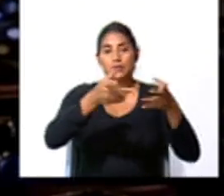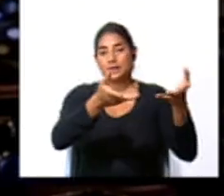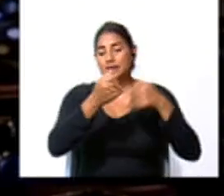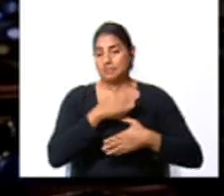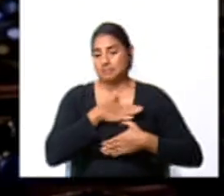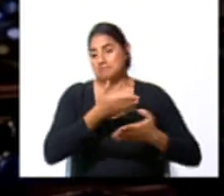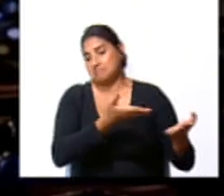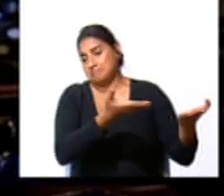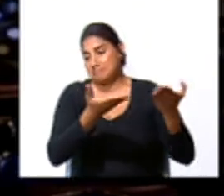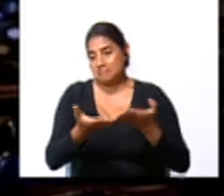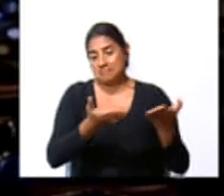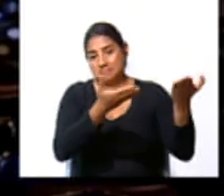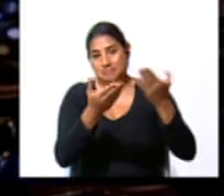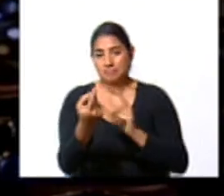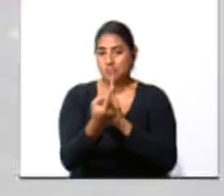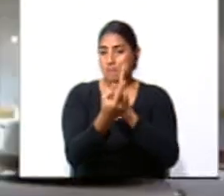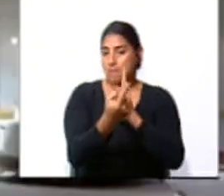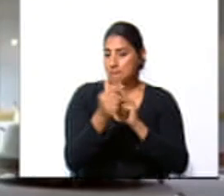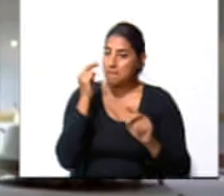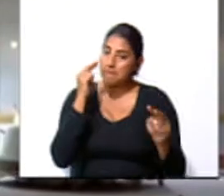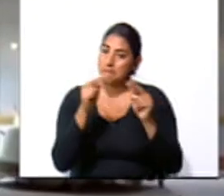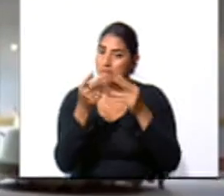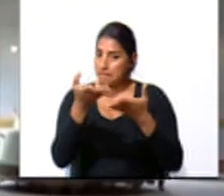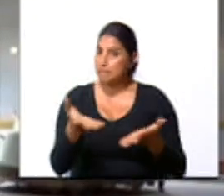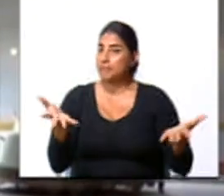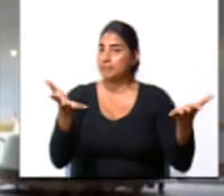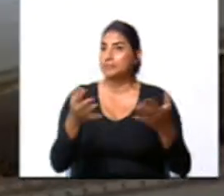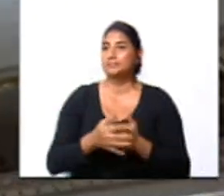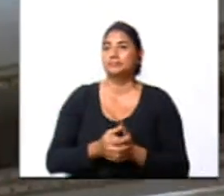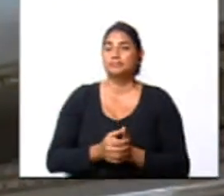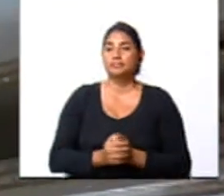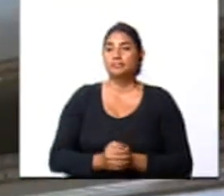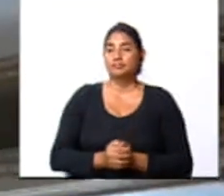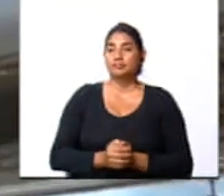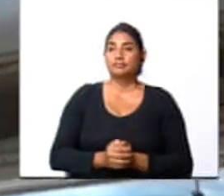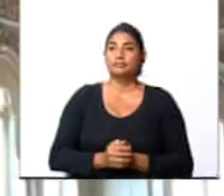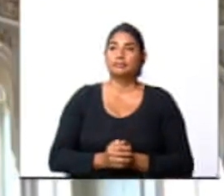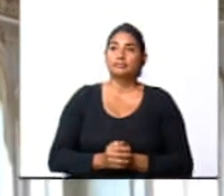puedan encontrar acá. en